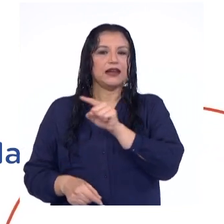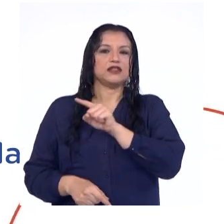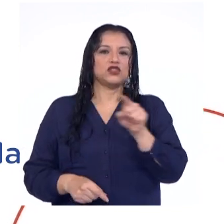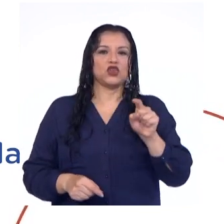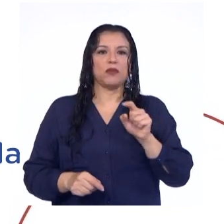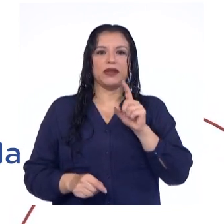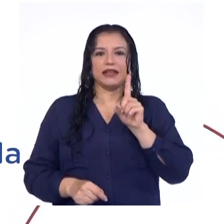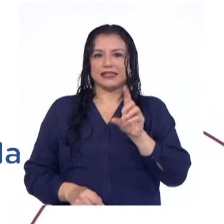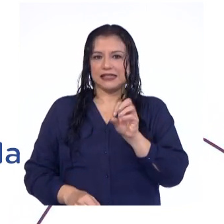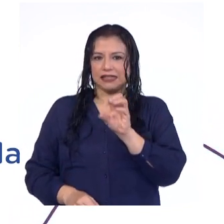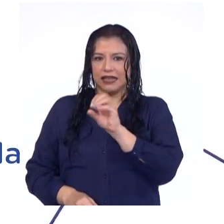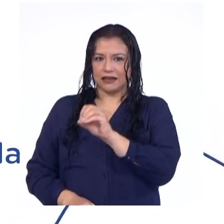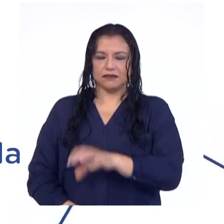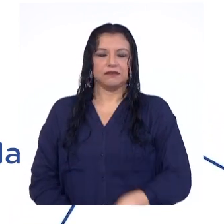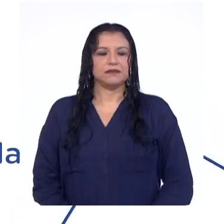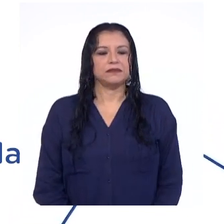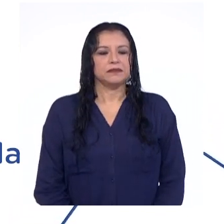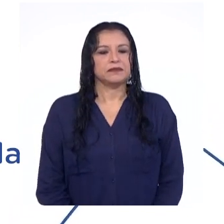todo sobre 100.